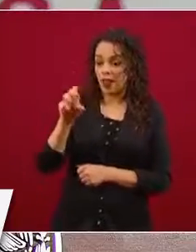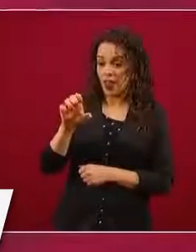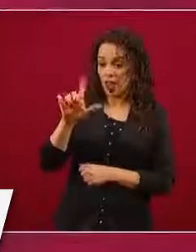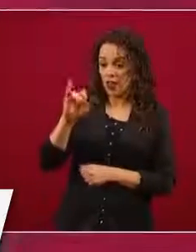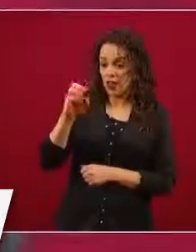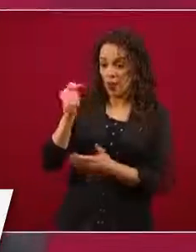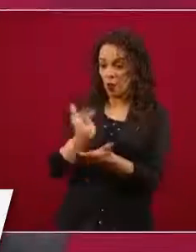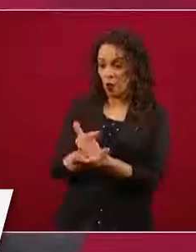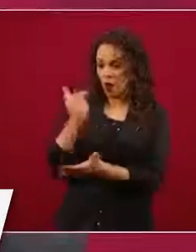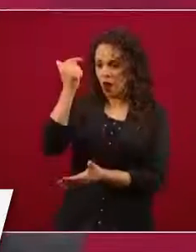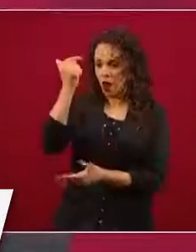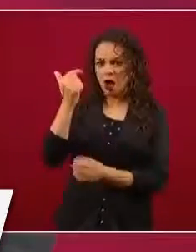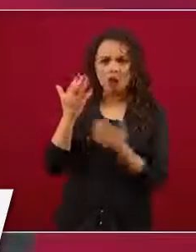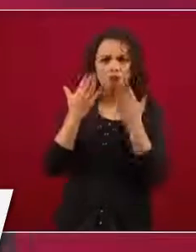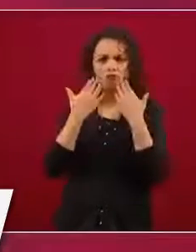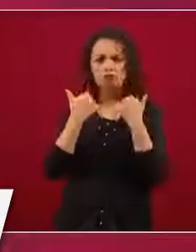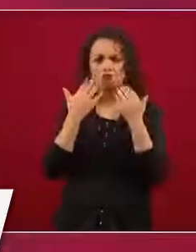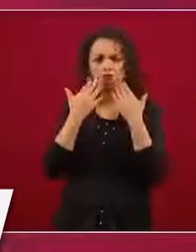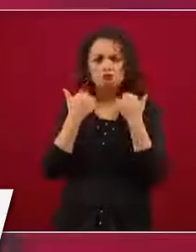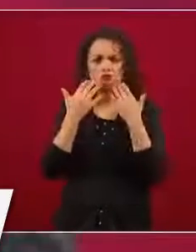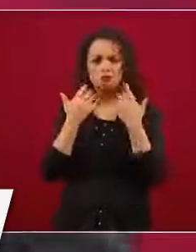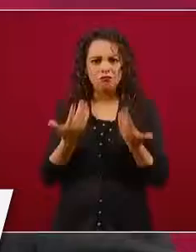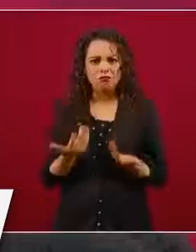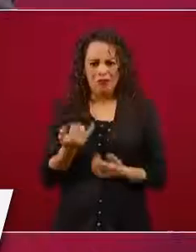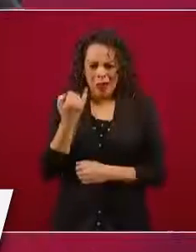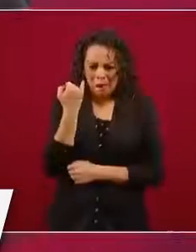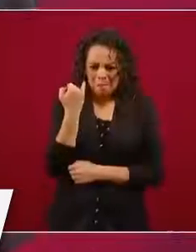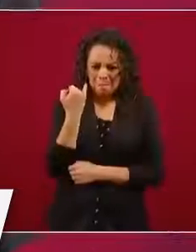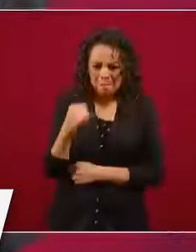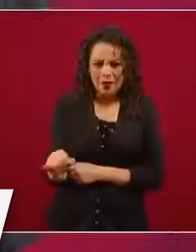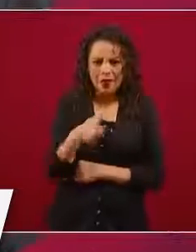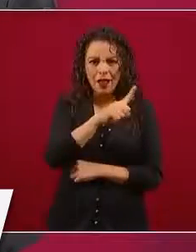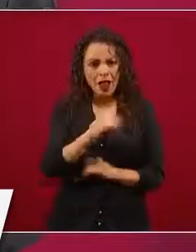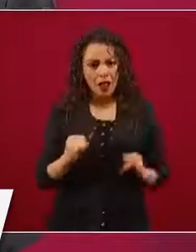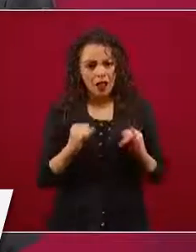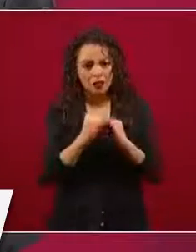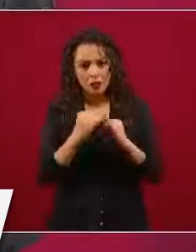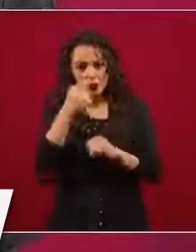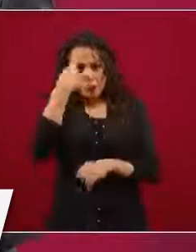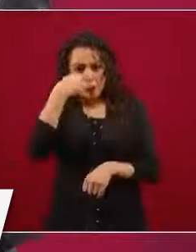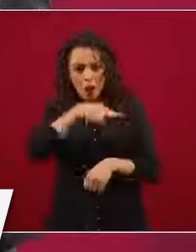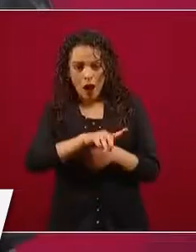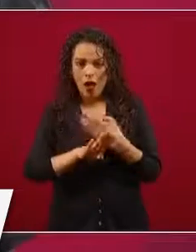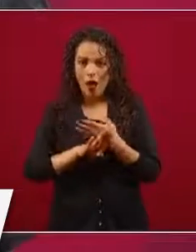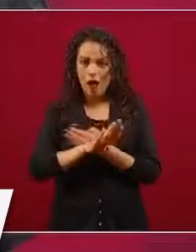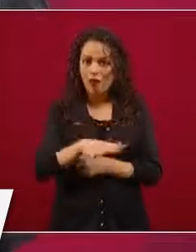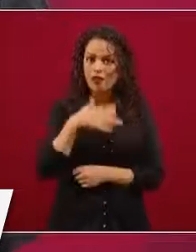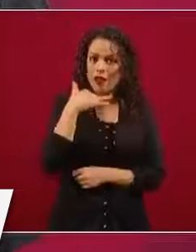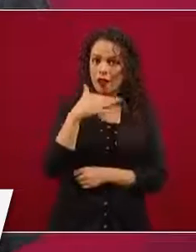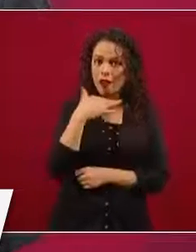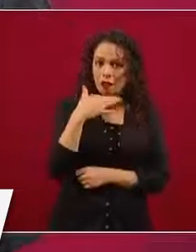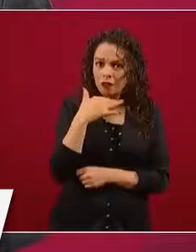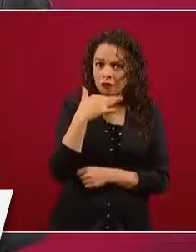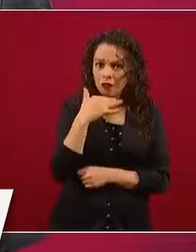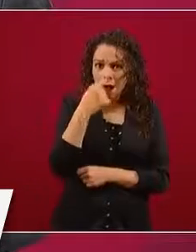¿Cómo tienes un Instituto Anticorrupción si no vas a poder